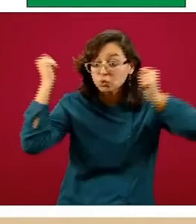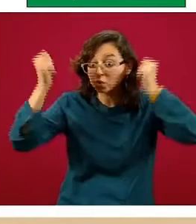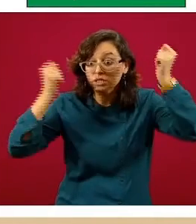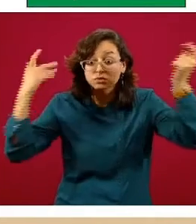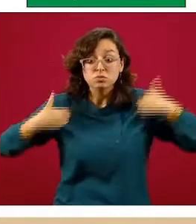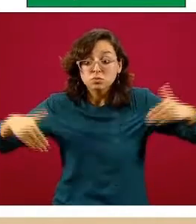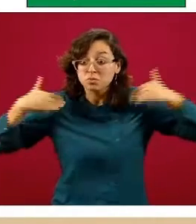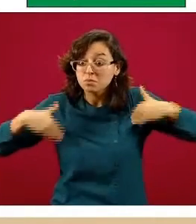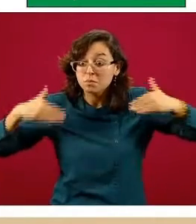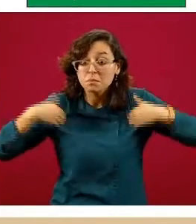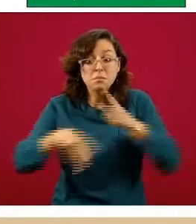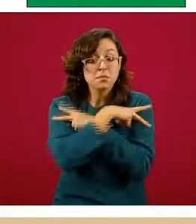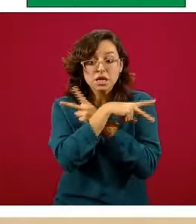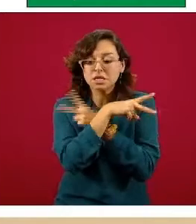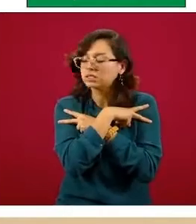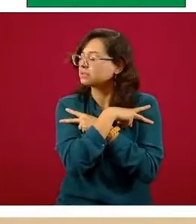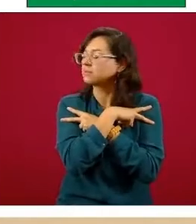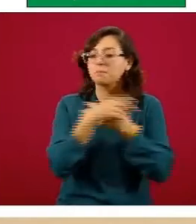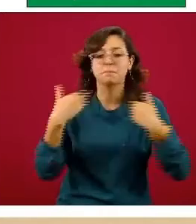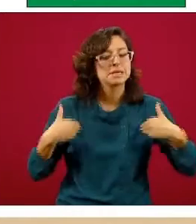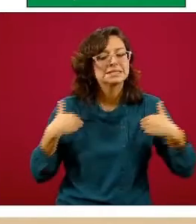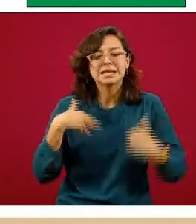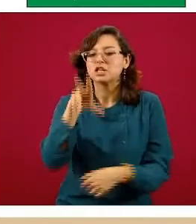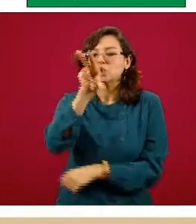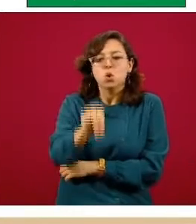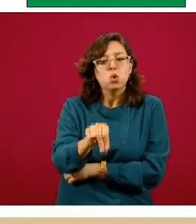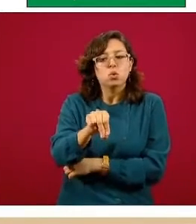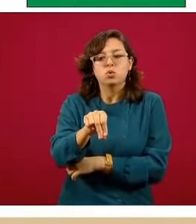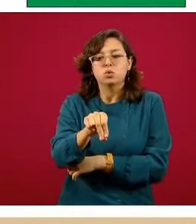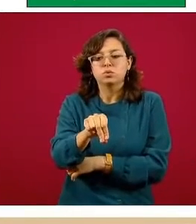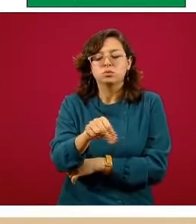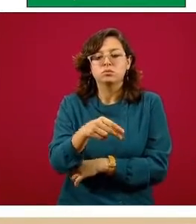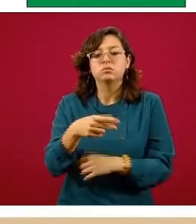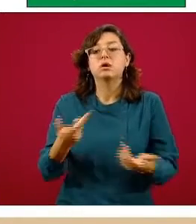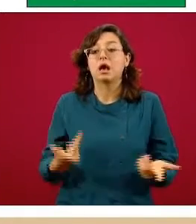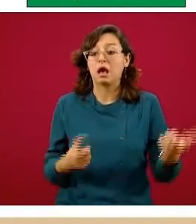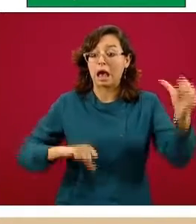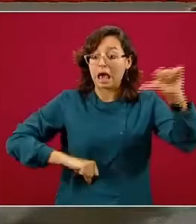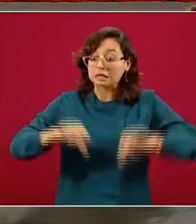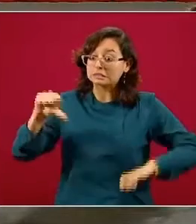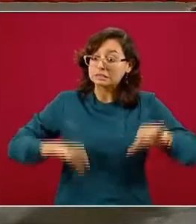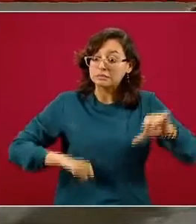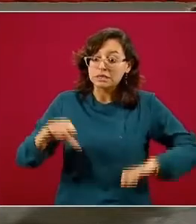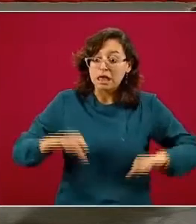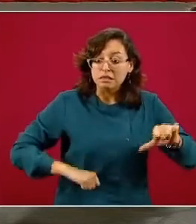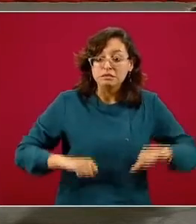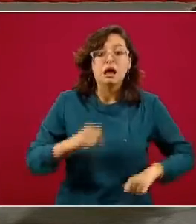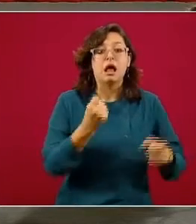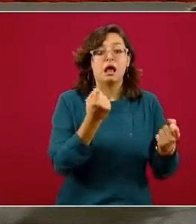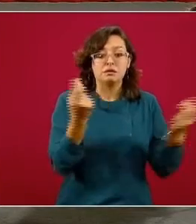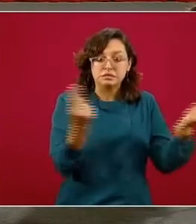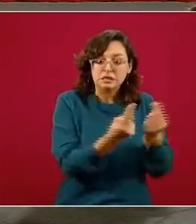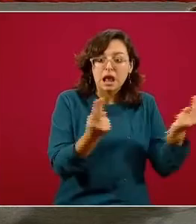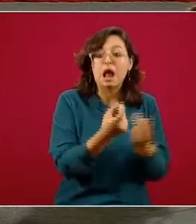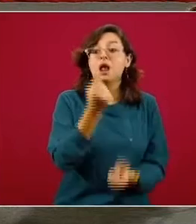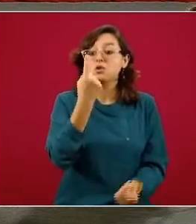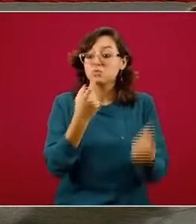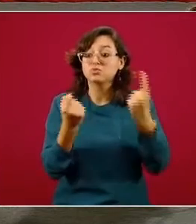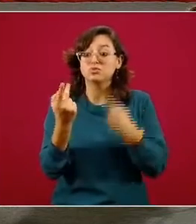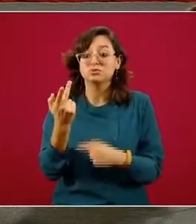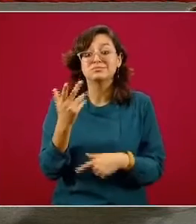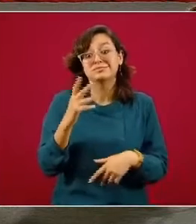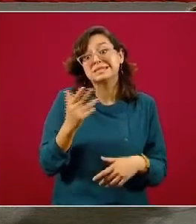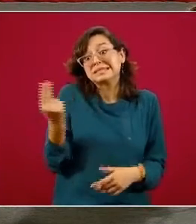para irse de vacaciones no para pasear pero las actividades laborales esenciales también requieren